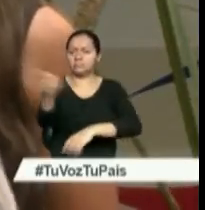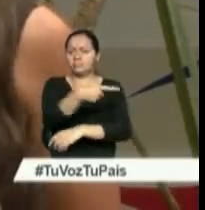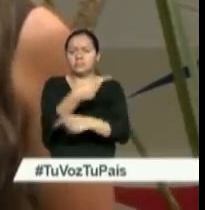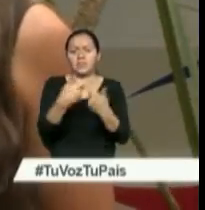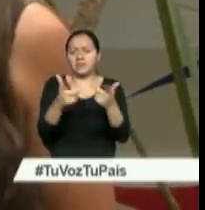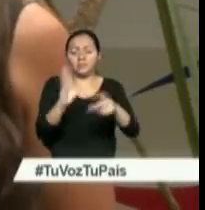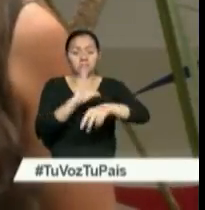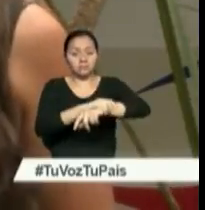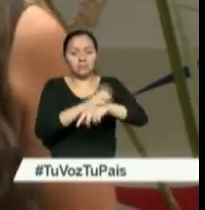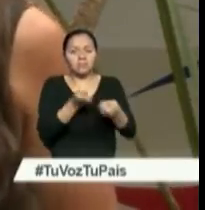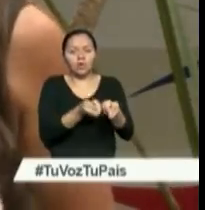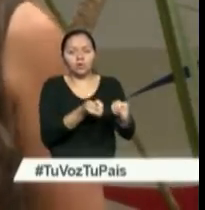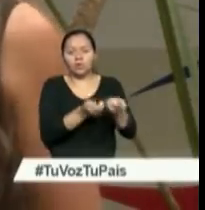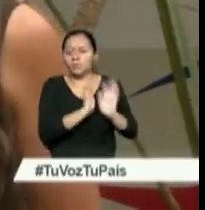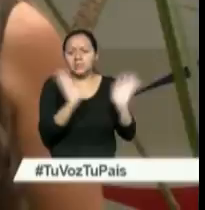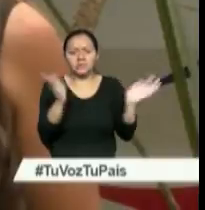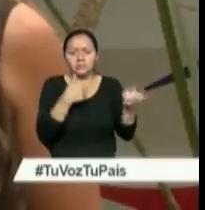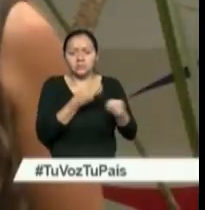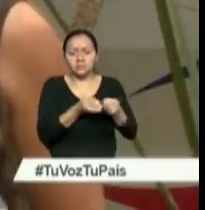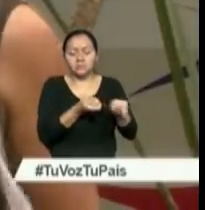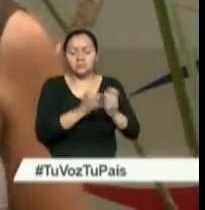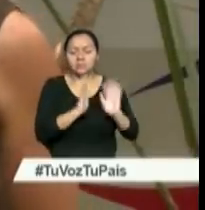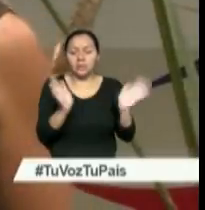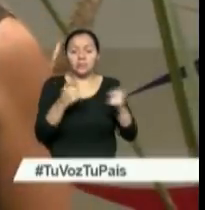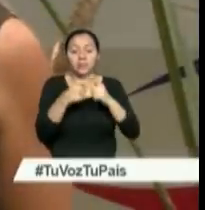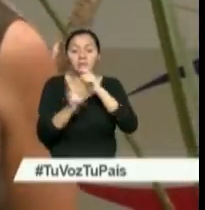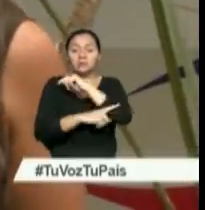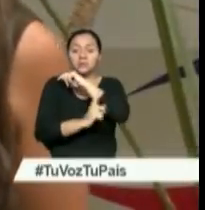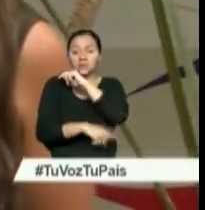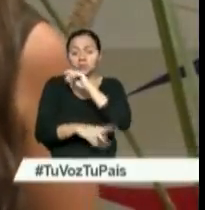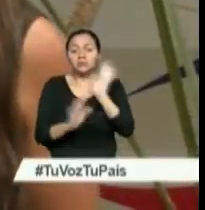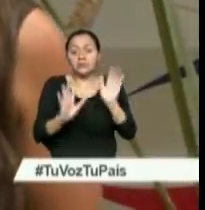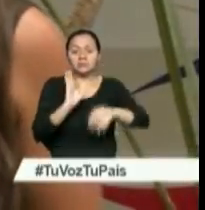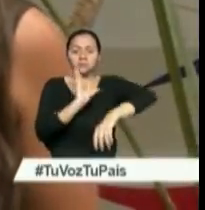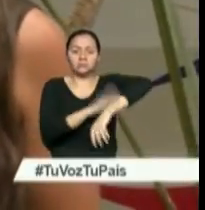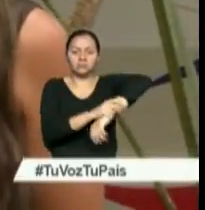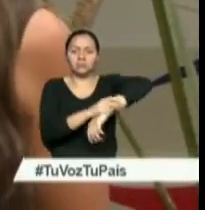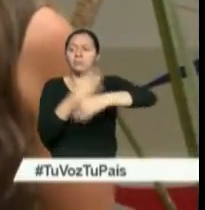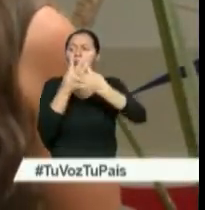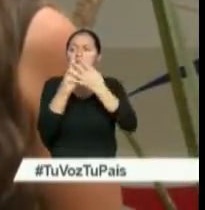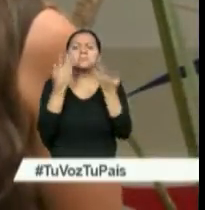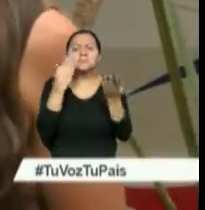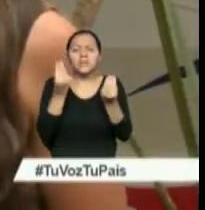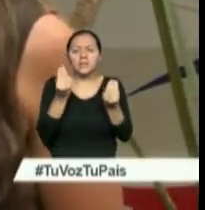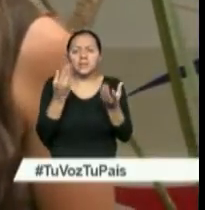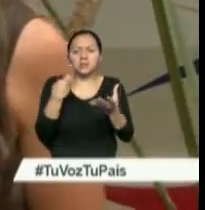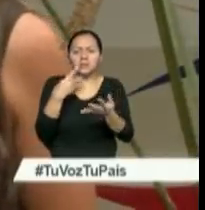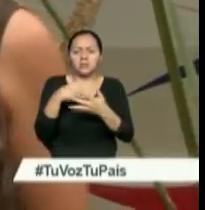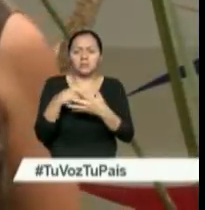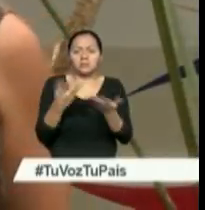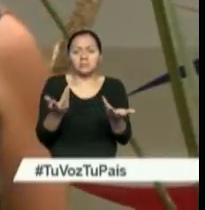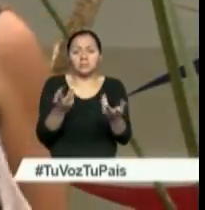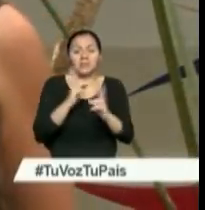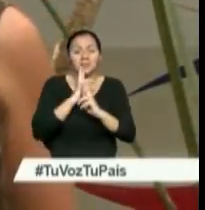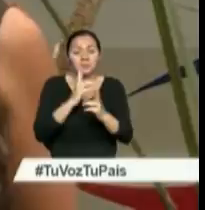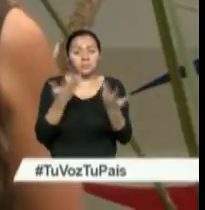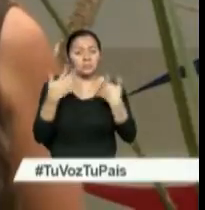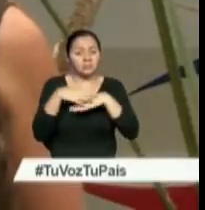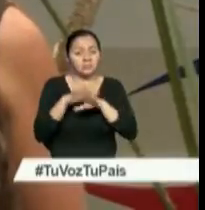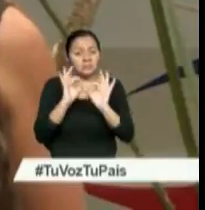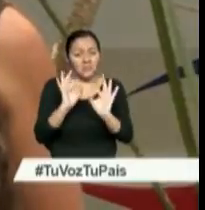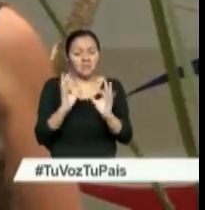puedan seguir haciendo sus actividades, cumplan con su sanción, pero sin entrar a un centro penitenciario que no siempre es la mejor respuesta